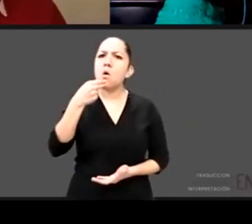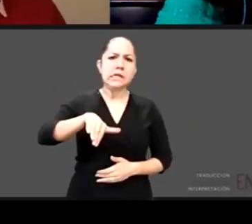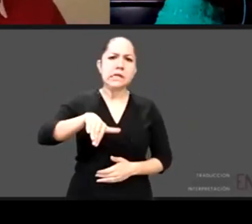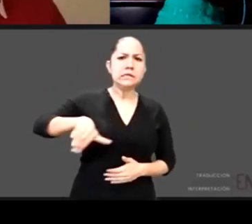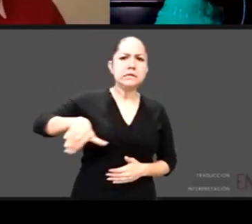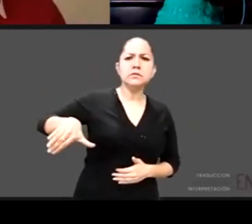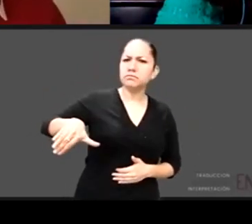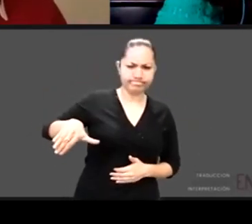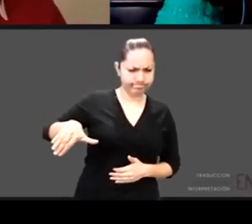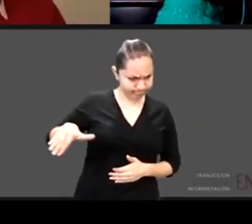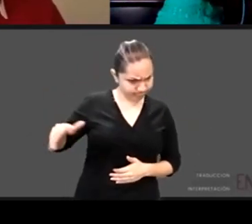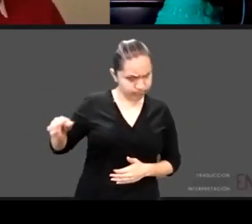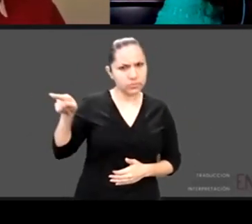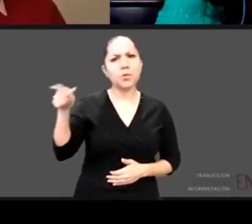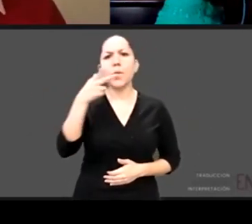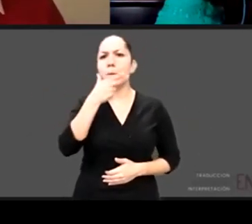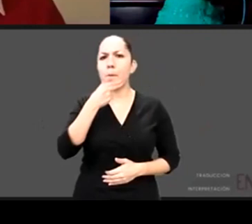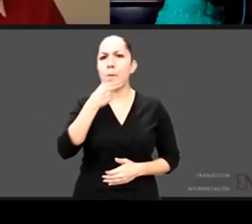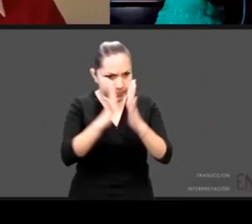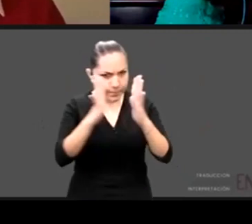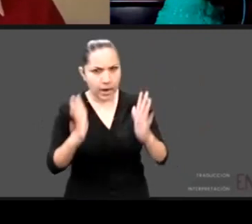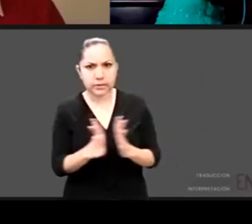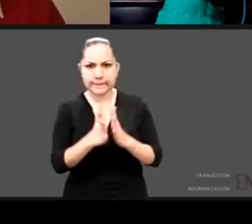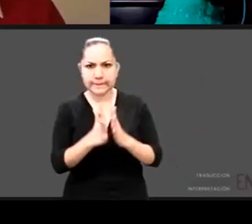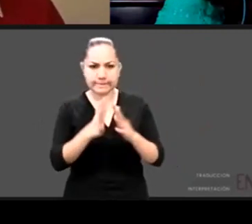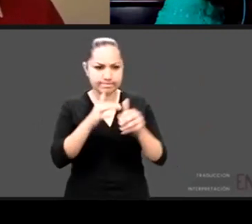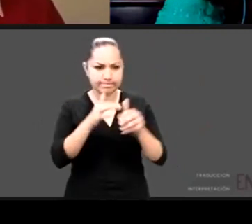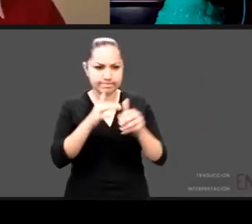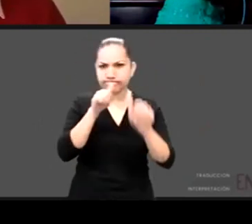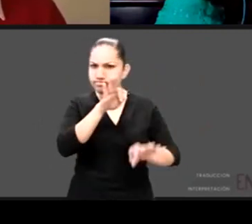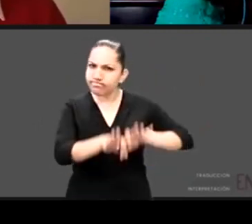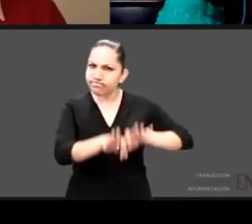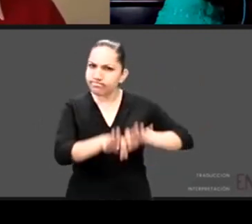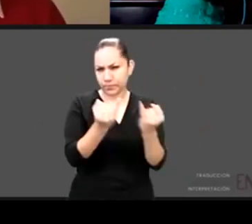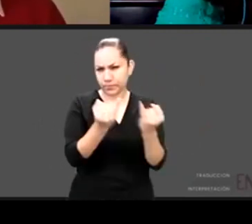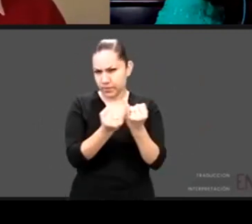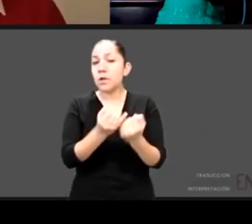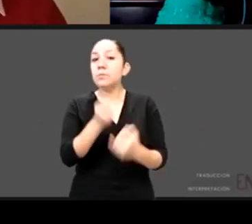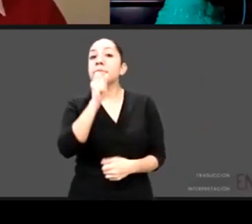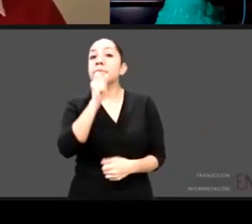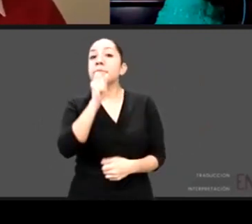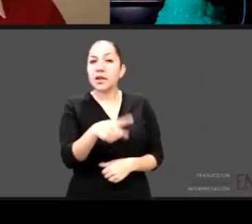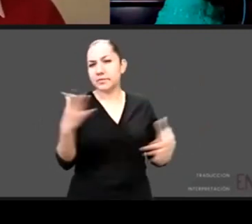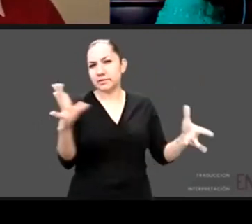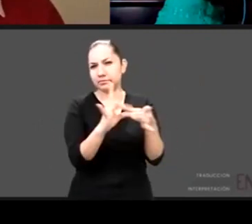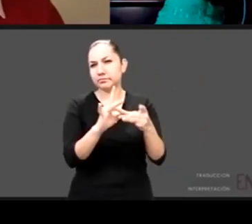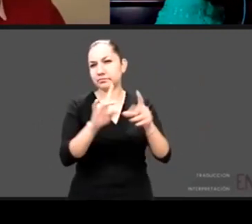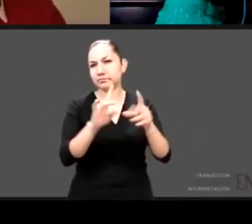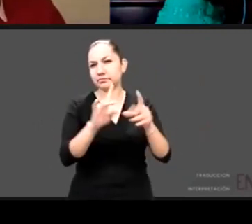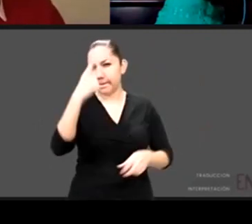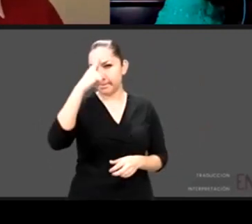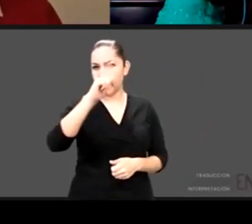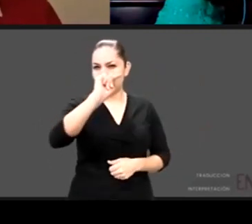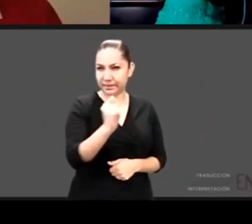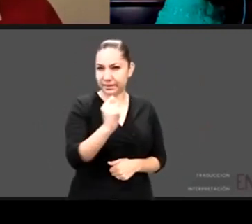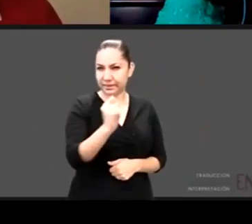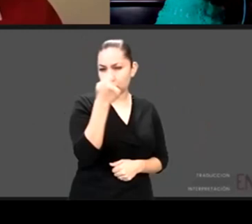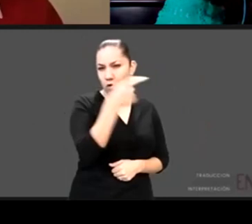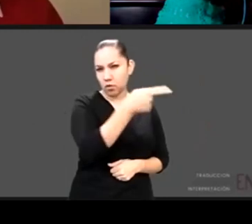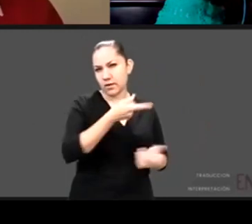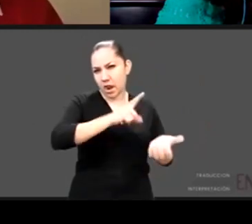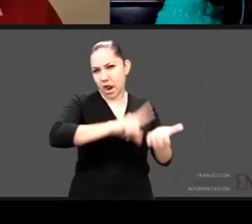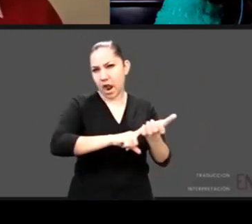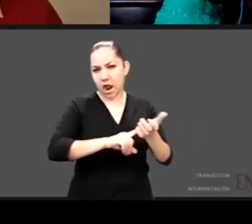en relación a la tecnología y la lejanía que eso a veces representa en la interacción de una madre con su